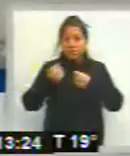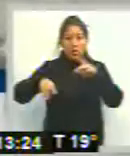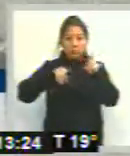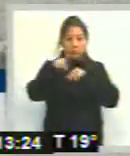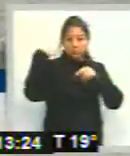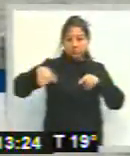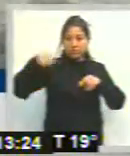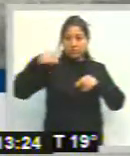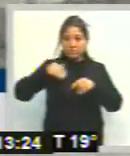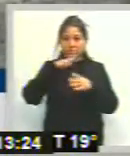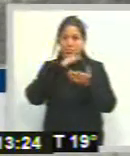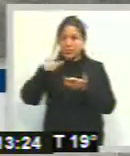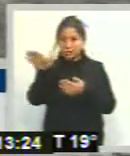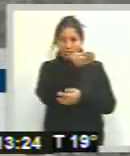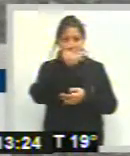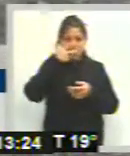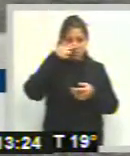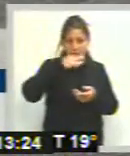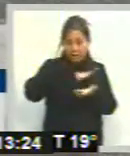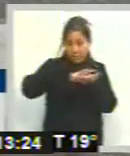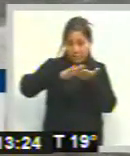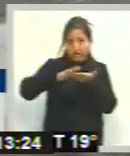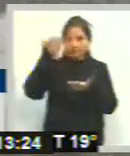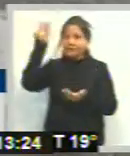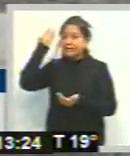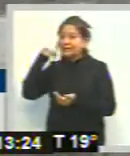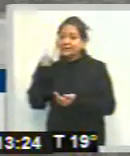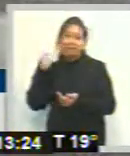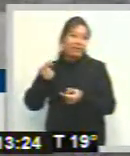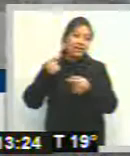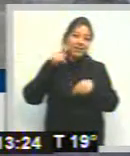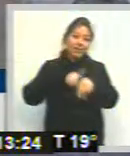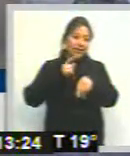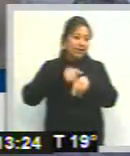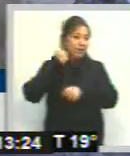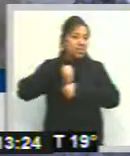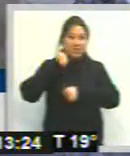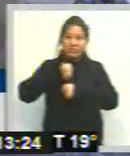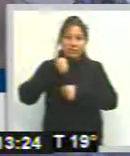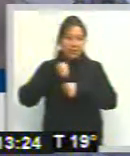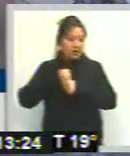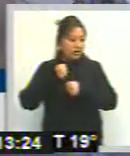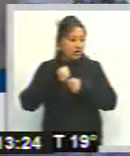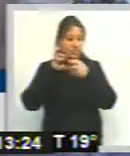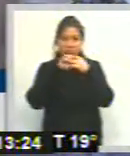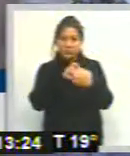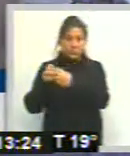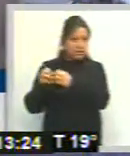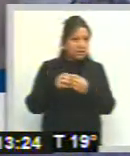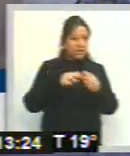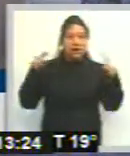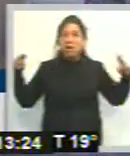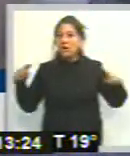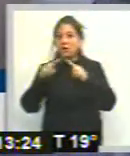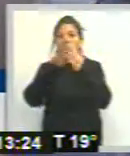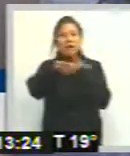Trabajando en este tema ya hace tiempo, es un debate que se da en función de encontrarle la solución y tiene que ver